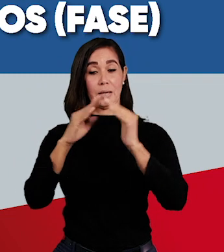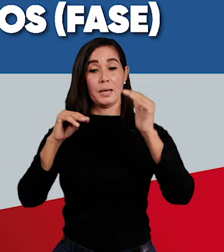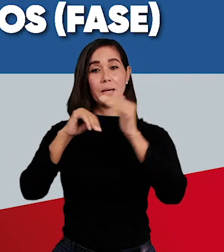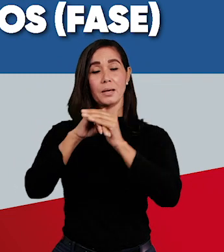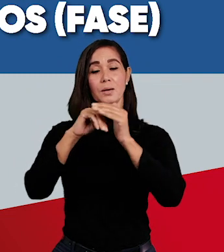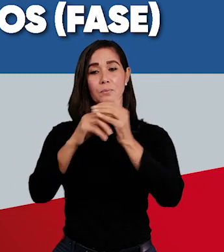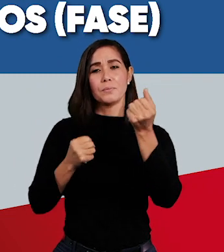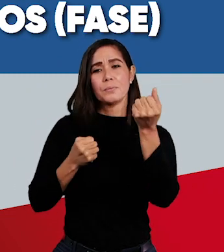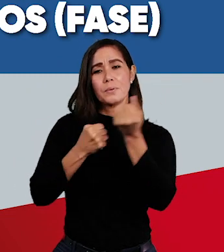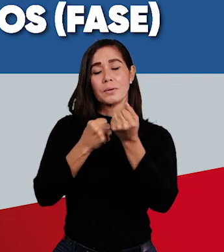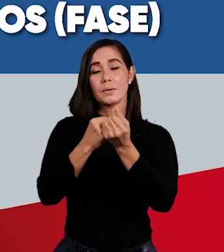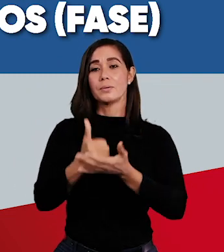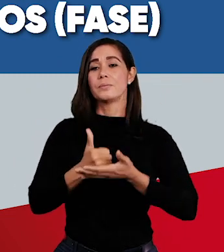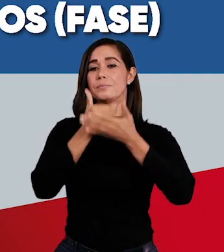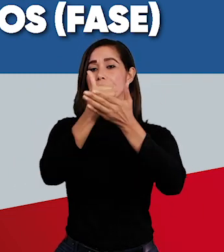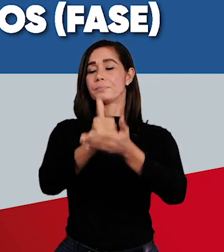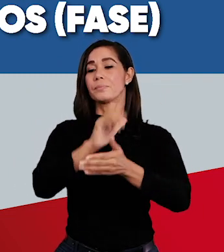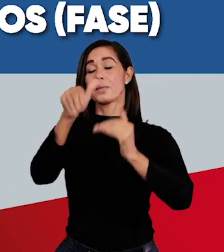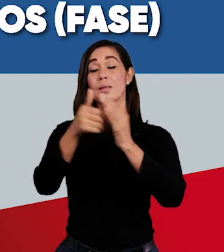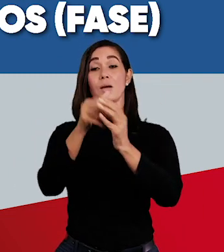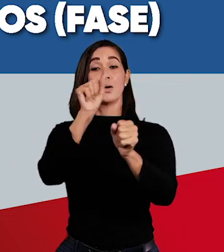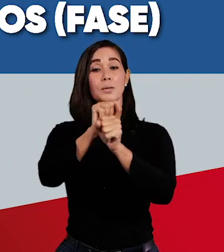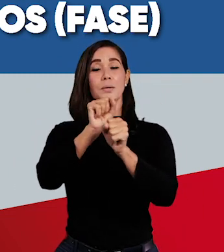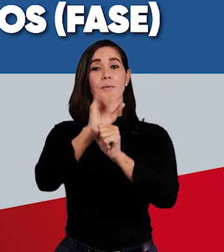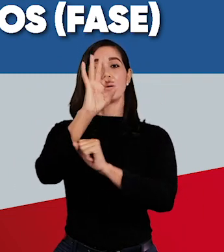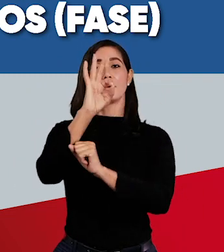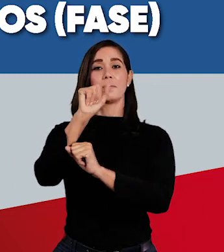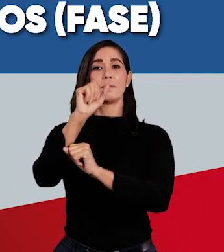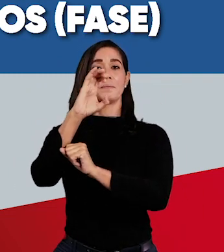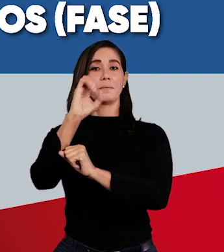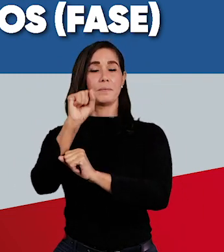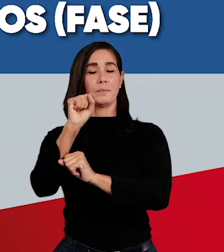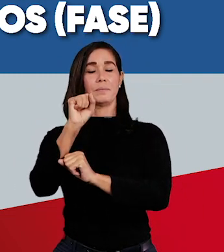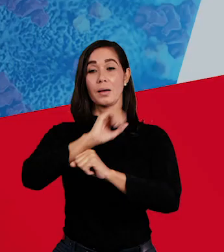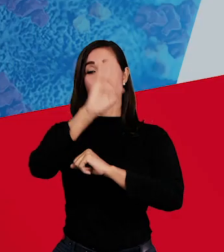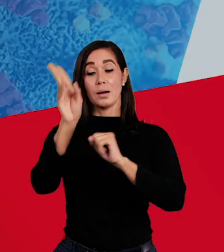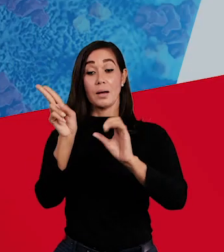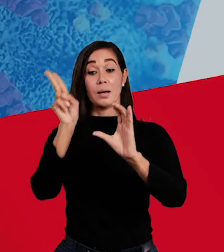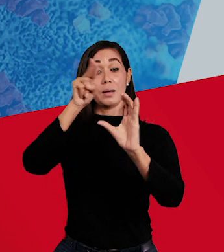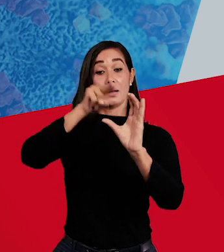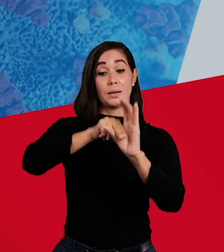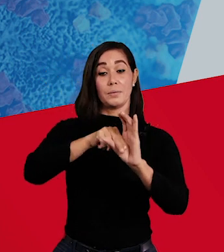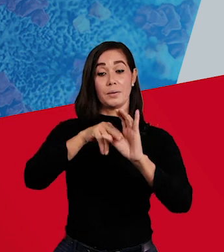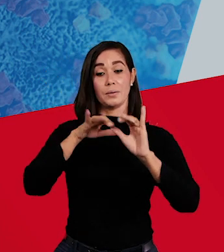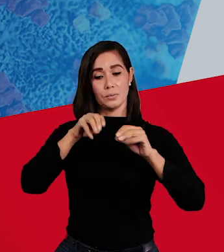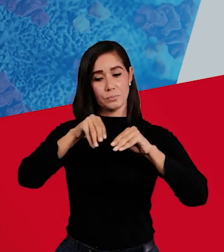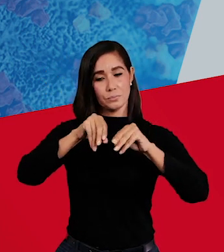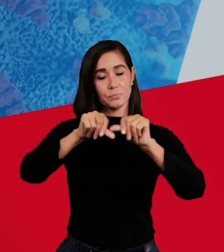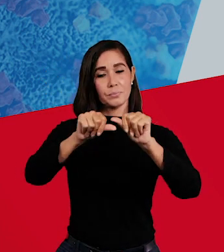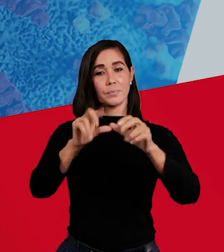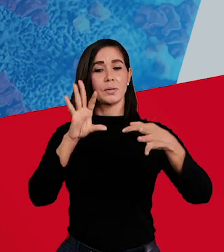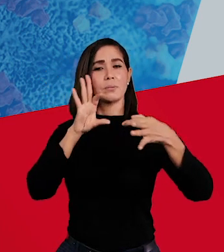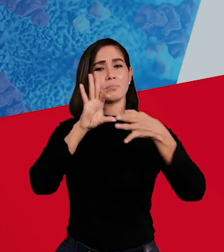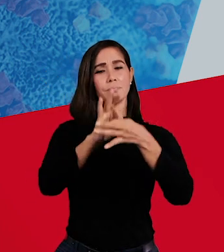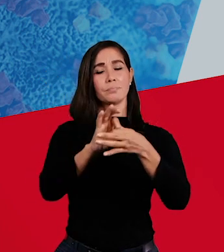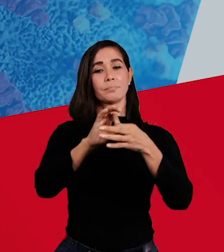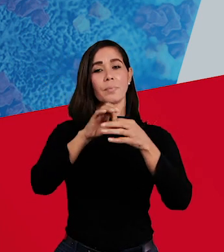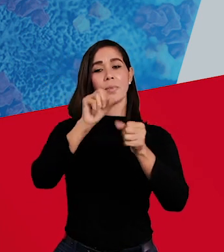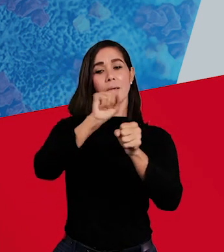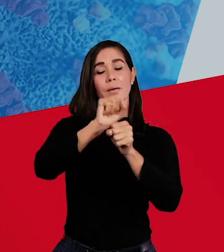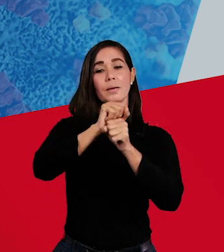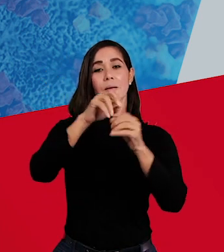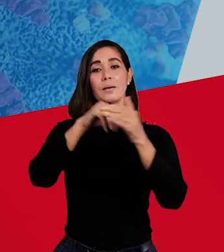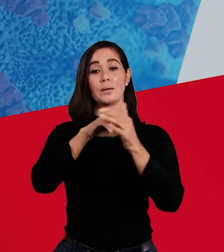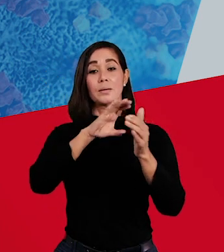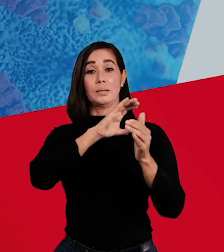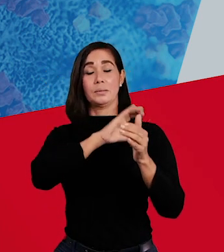Quédate en Casa y el Fondo de Asistencia Solidaria a los Empleados FASE. La gran inversión en el sector agropecuario y la alianza